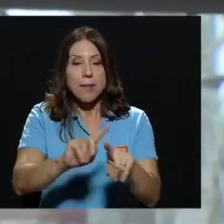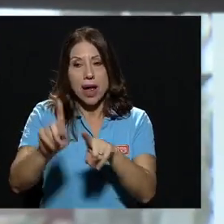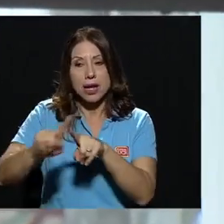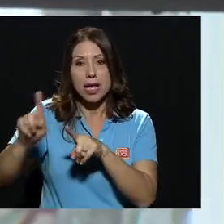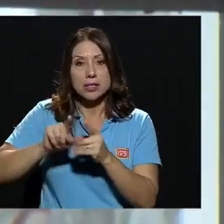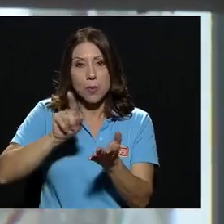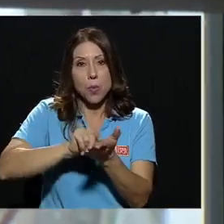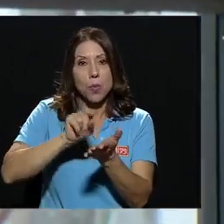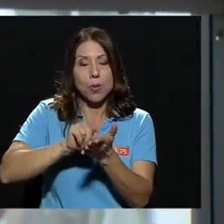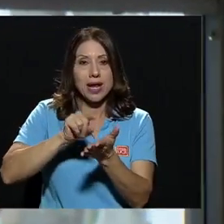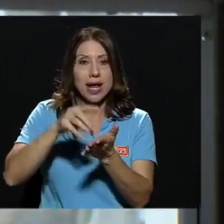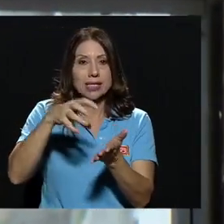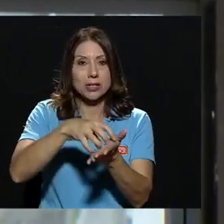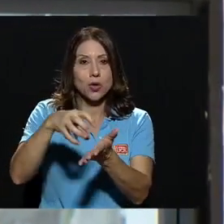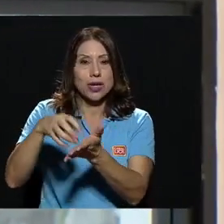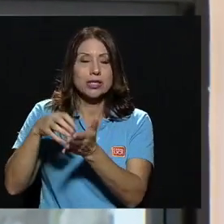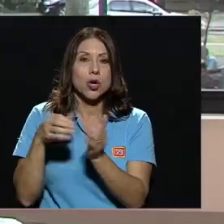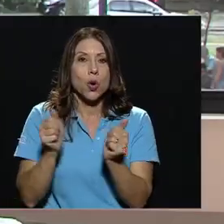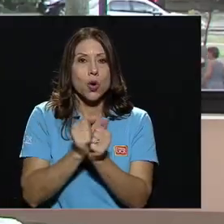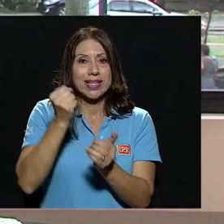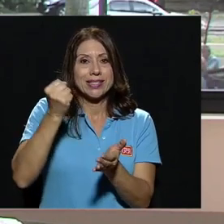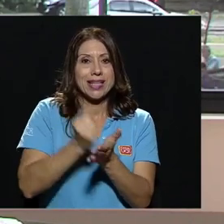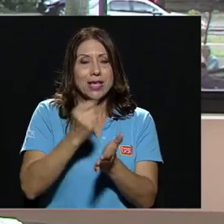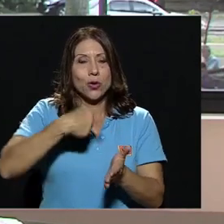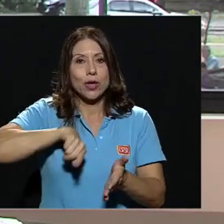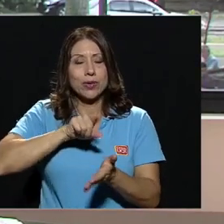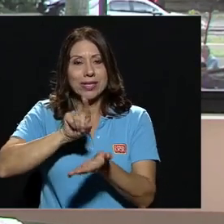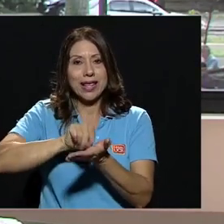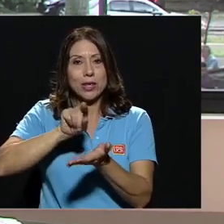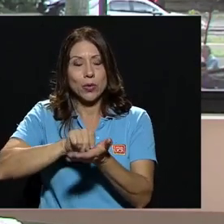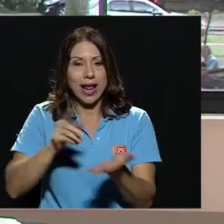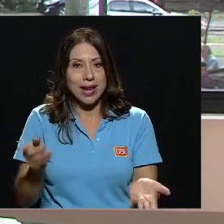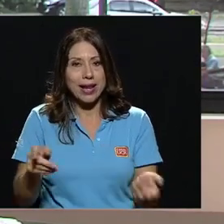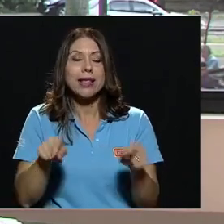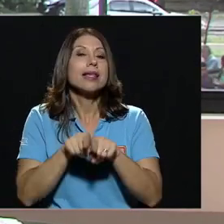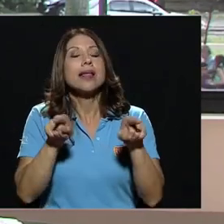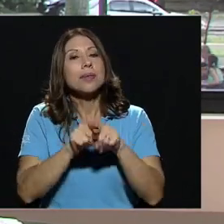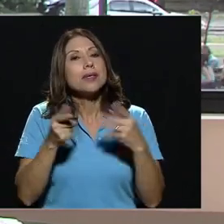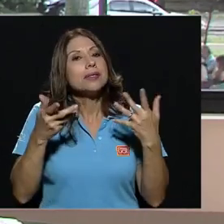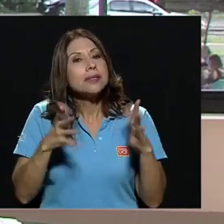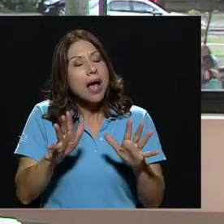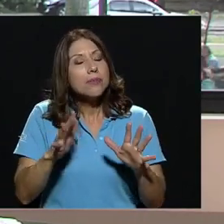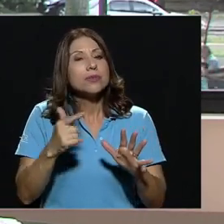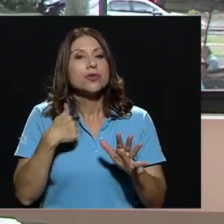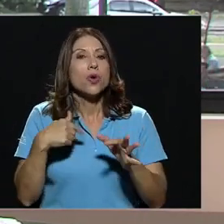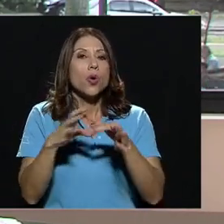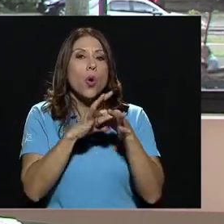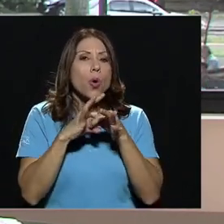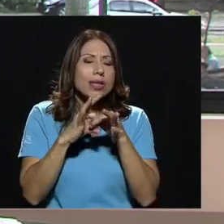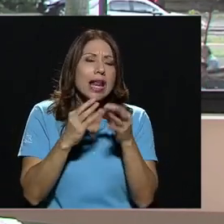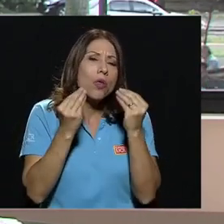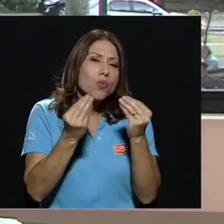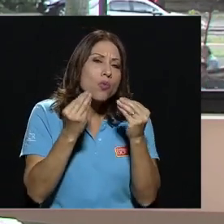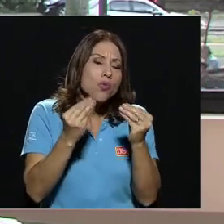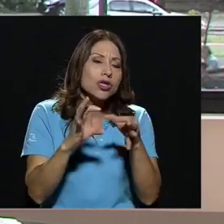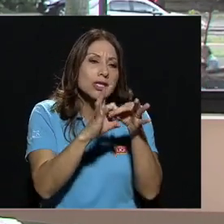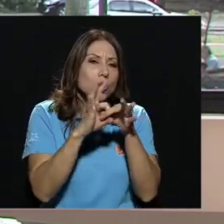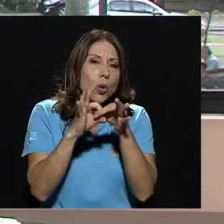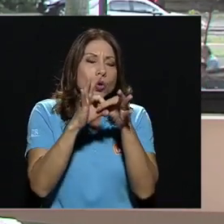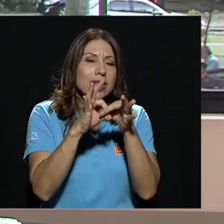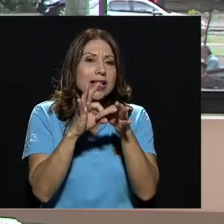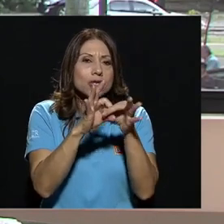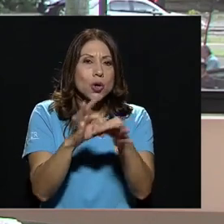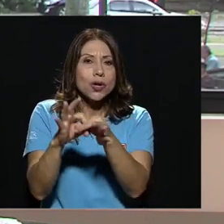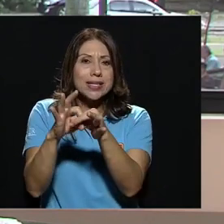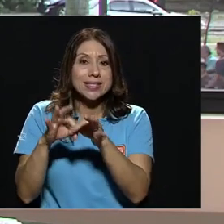publicaciones por el sello de nuestra editorial. Y también entonces he estado en varias coordinaciones, en muchas coordinaciones, tanto